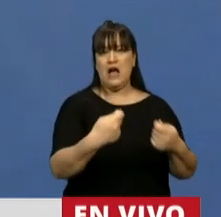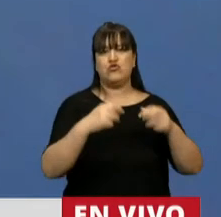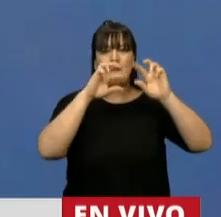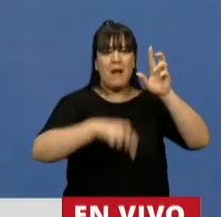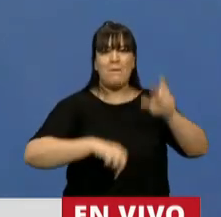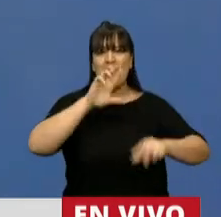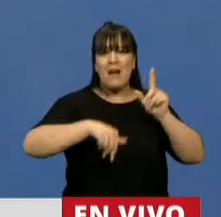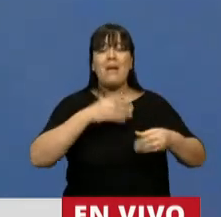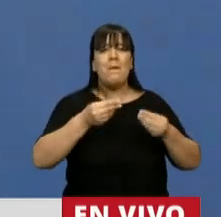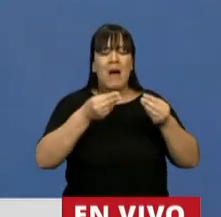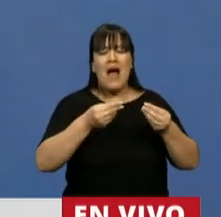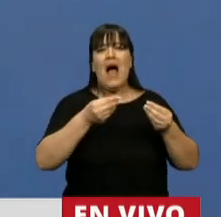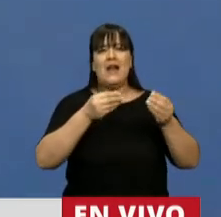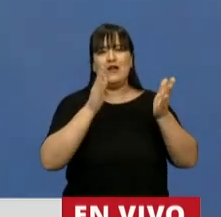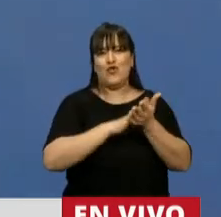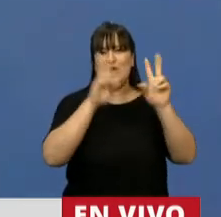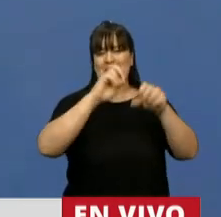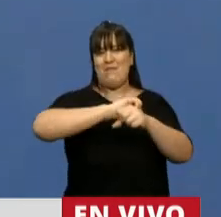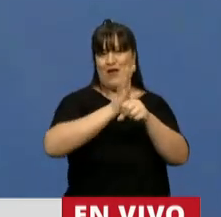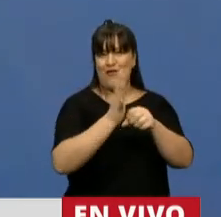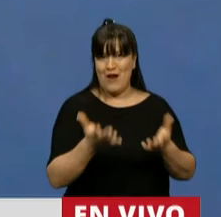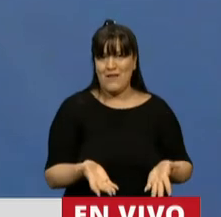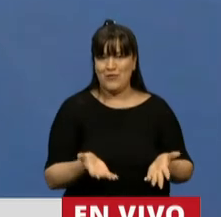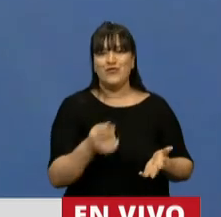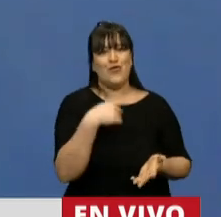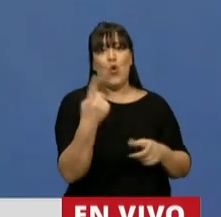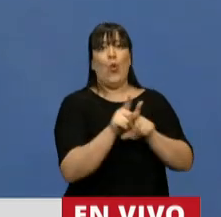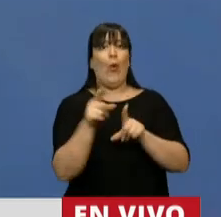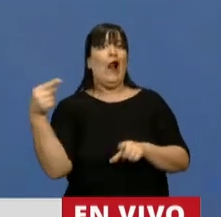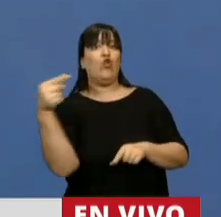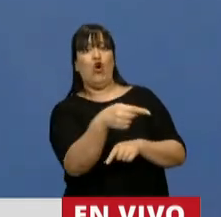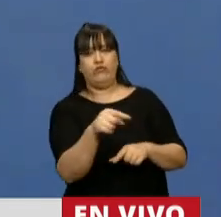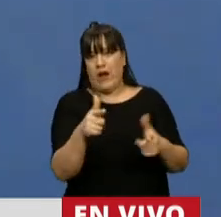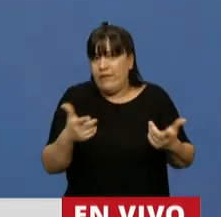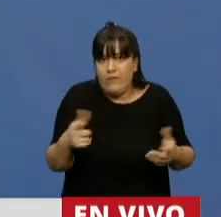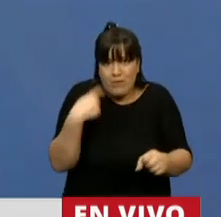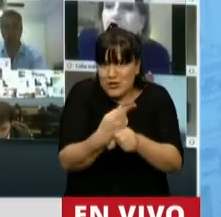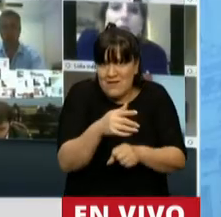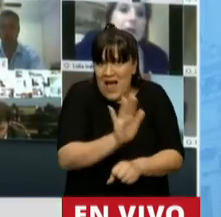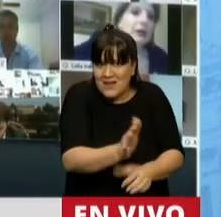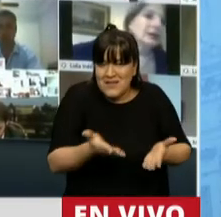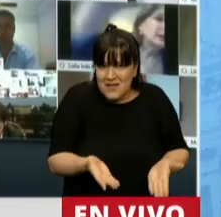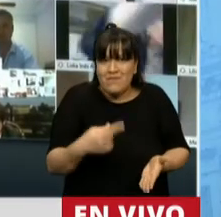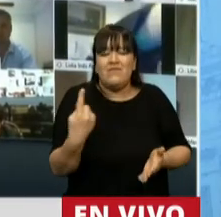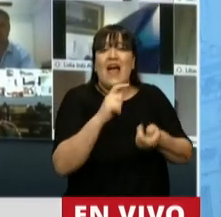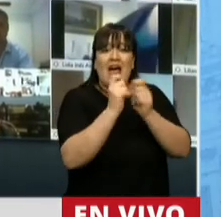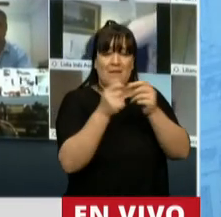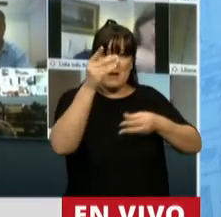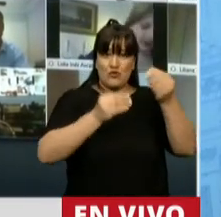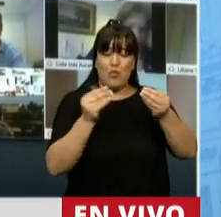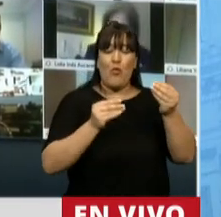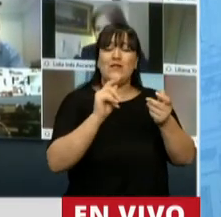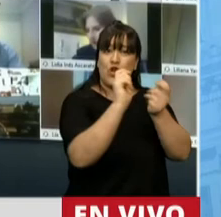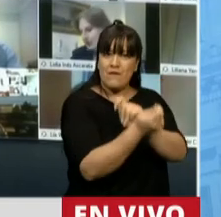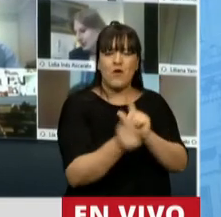activas del COVID-19. Creo que nadie puede estar en contra de esta realidad. Esta reforma, presidente, va a dejar en claro